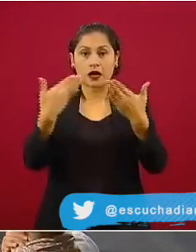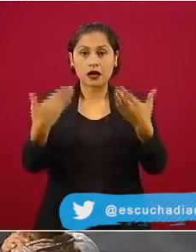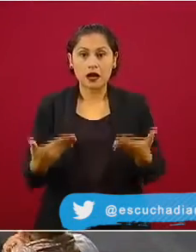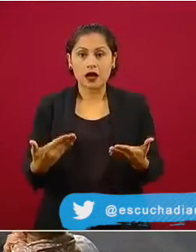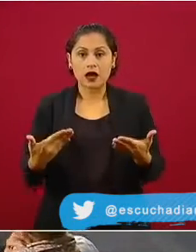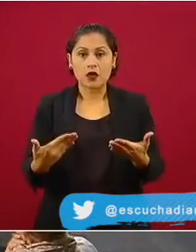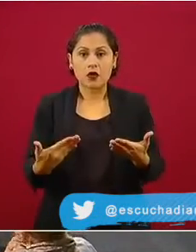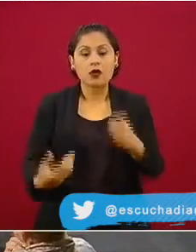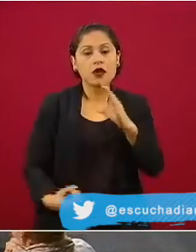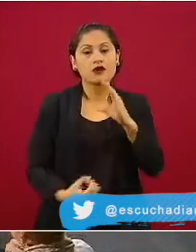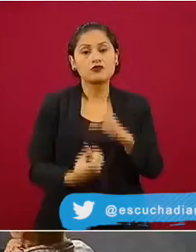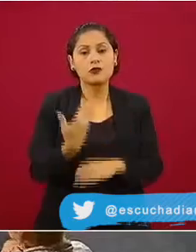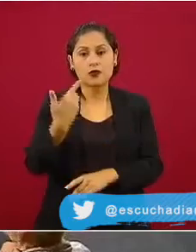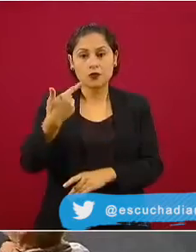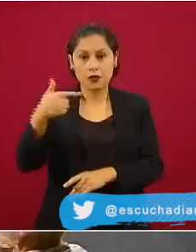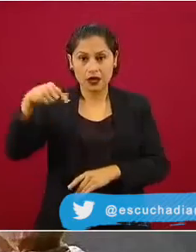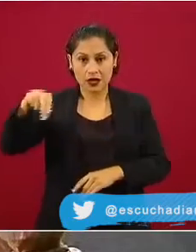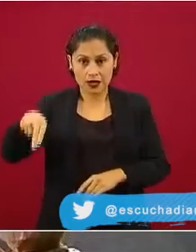Guardia Nacional.